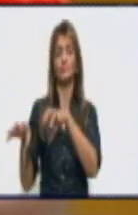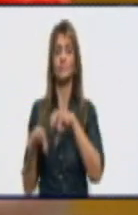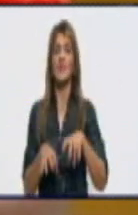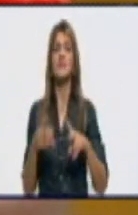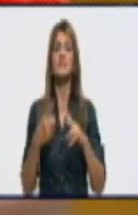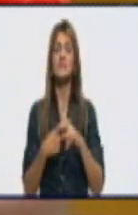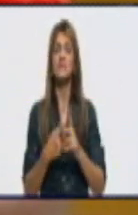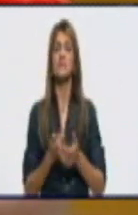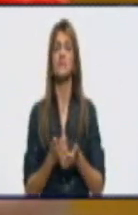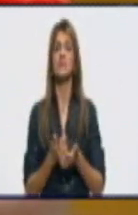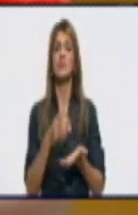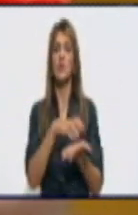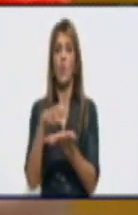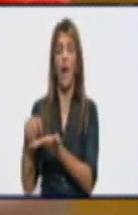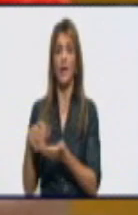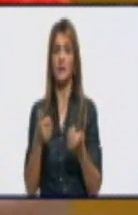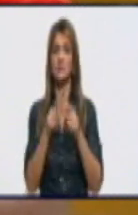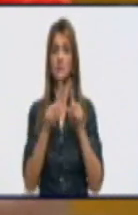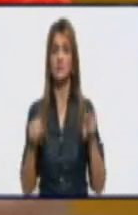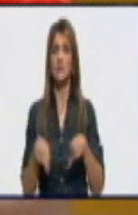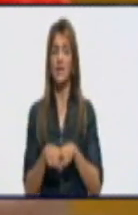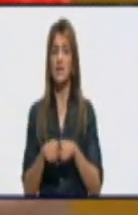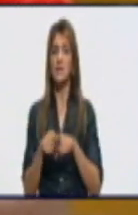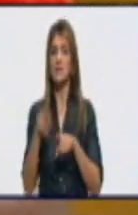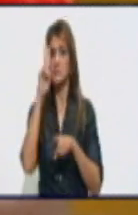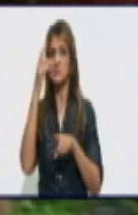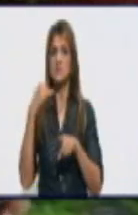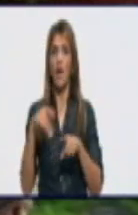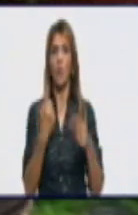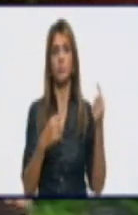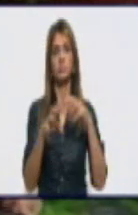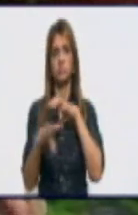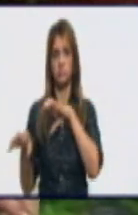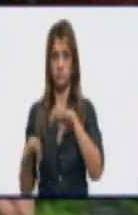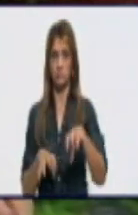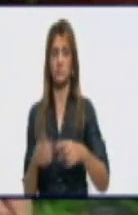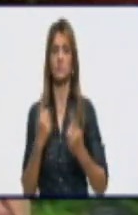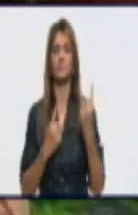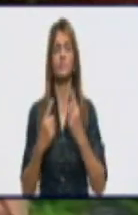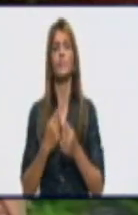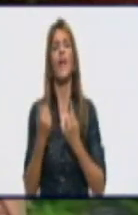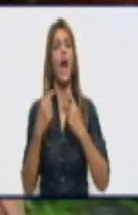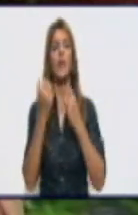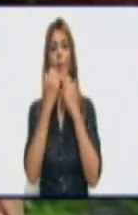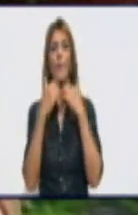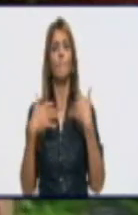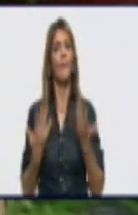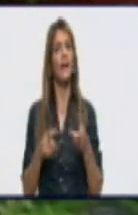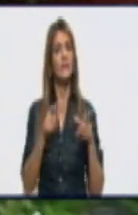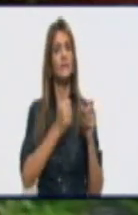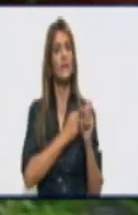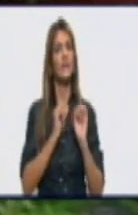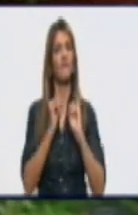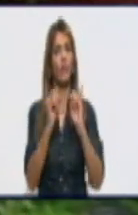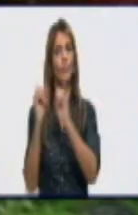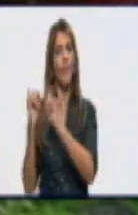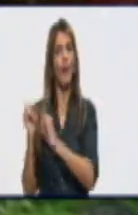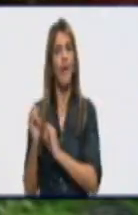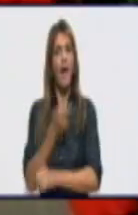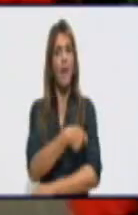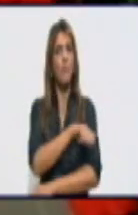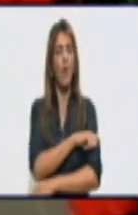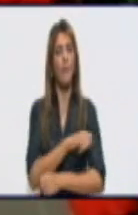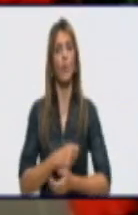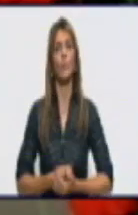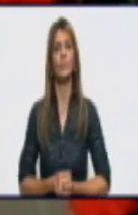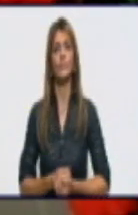Jimmy Hirschel y René Vallejo específicamente. ¿Algo más que quieras compartir con los televidentes, Maricela, a esta hora del mediodía? Sí, cómo no,